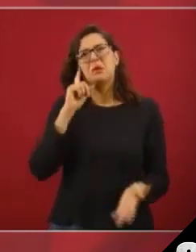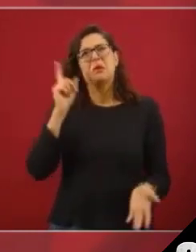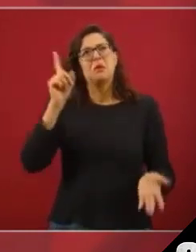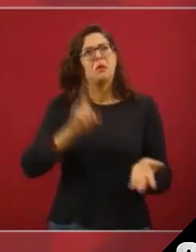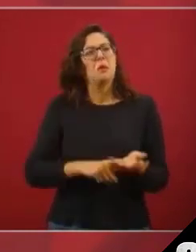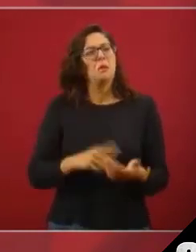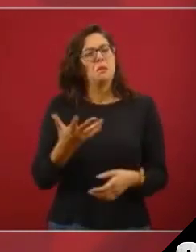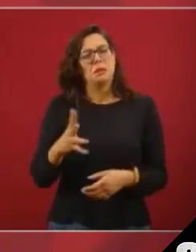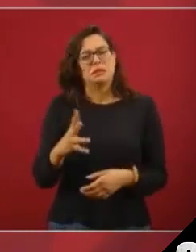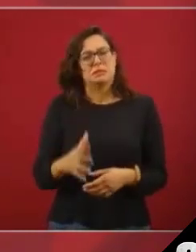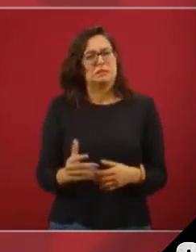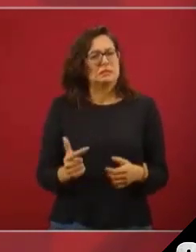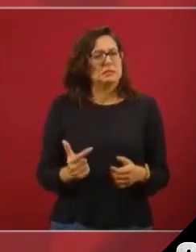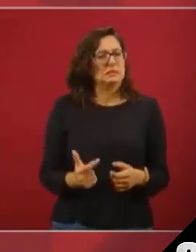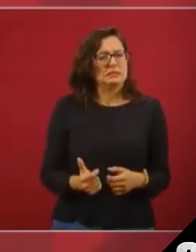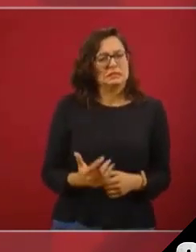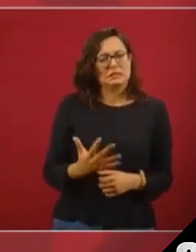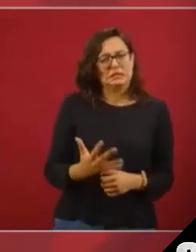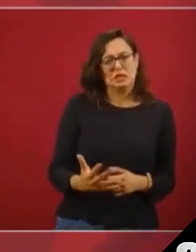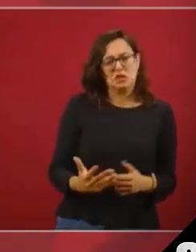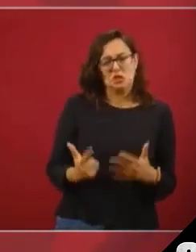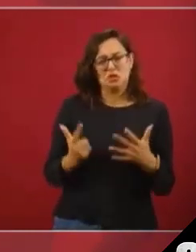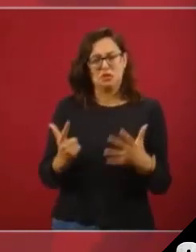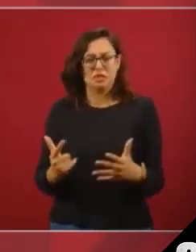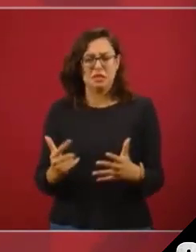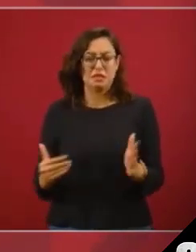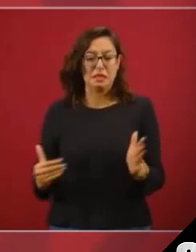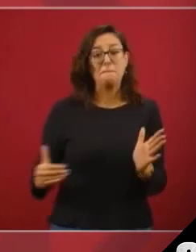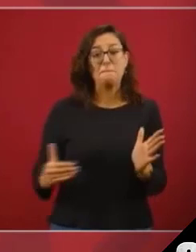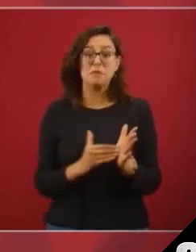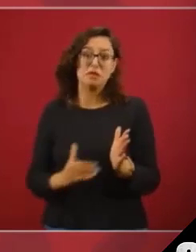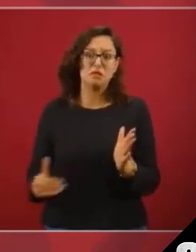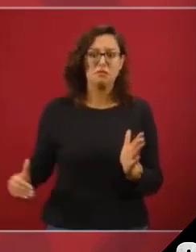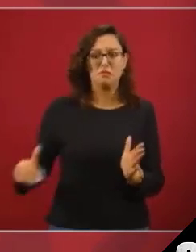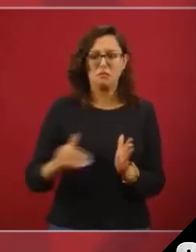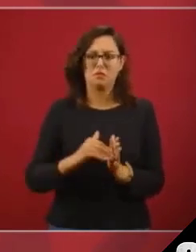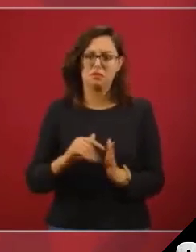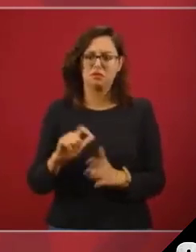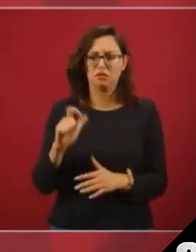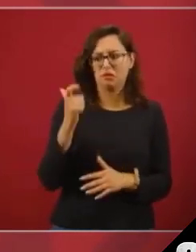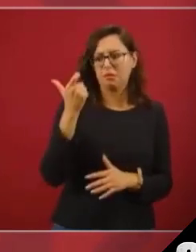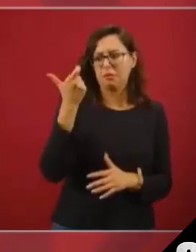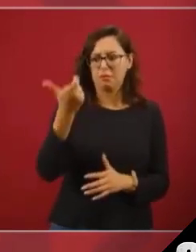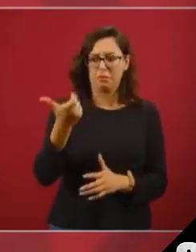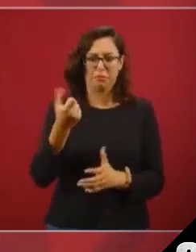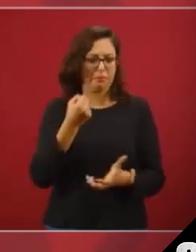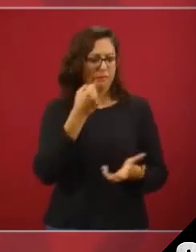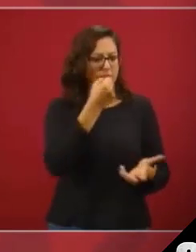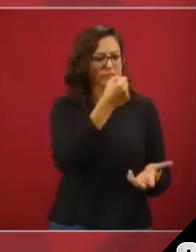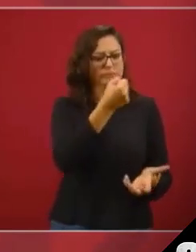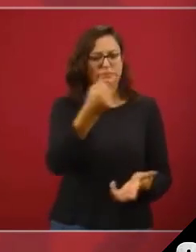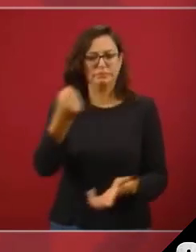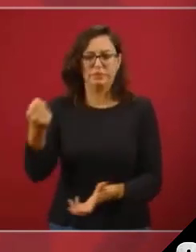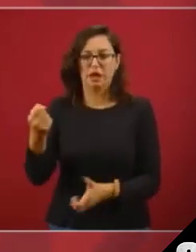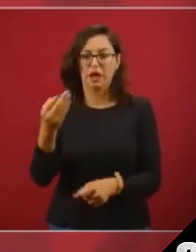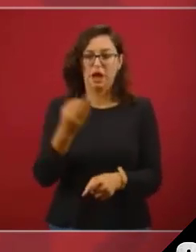o siete mil millones, que en estos tiempos